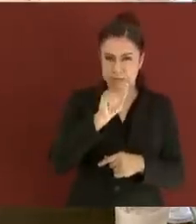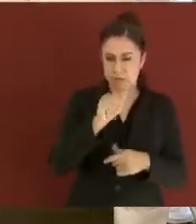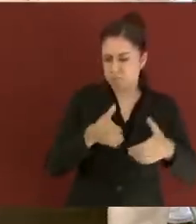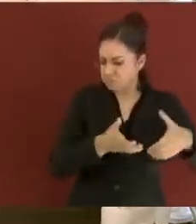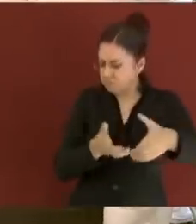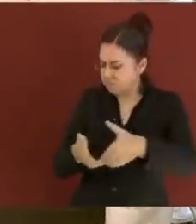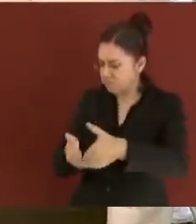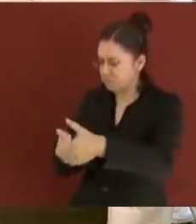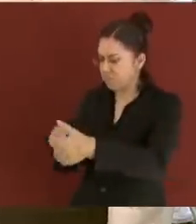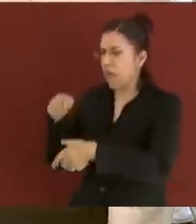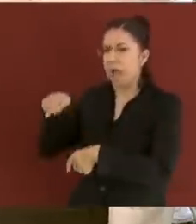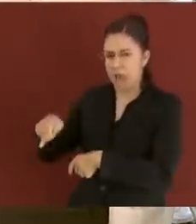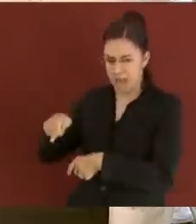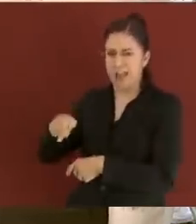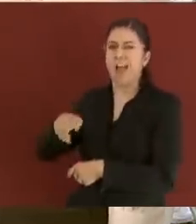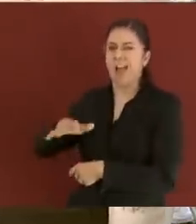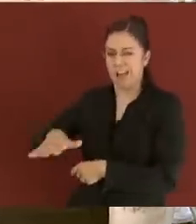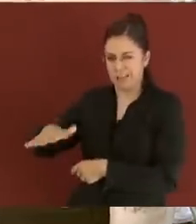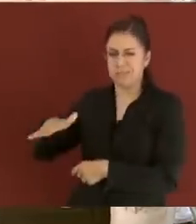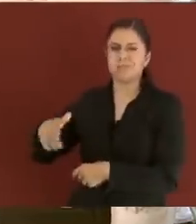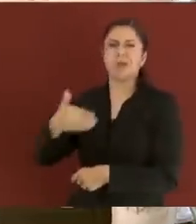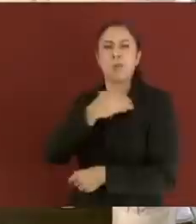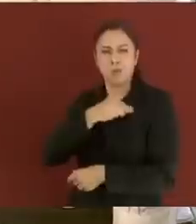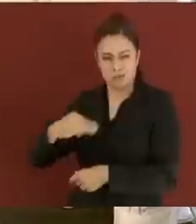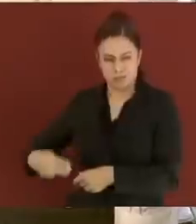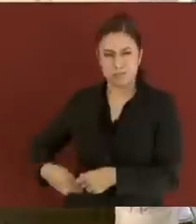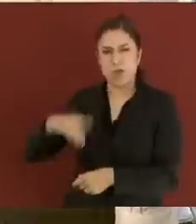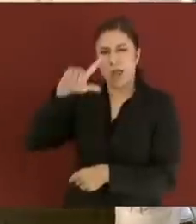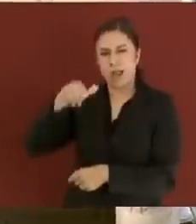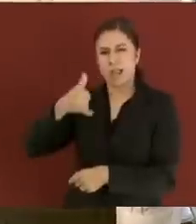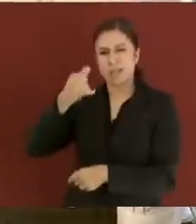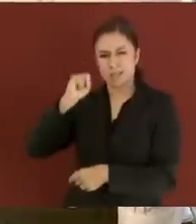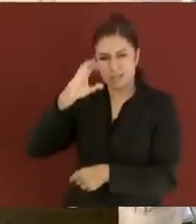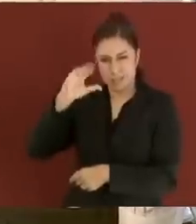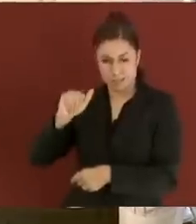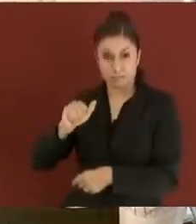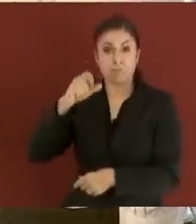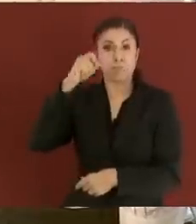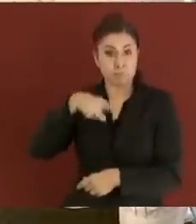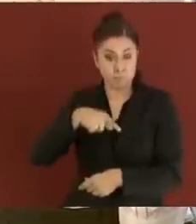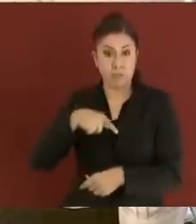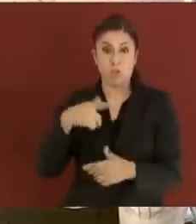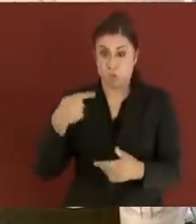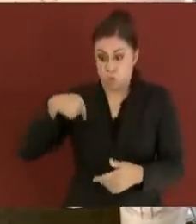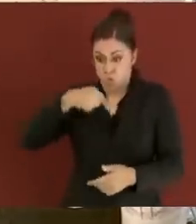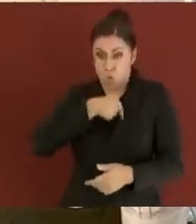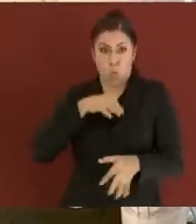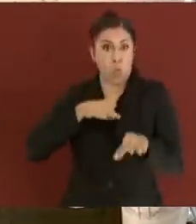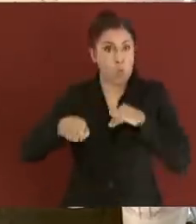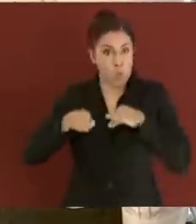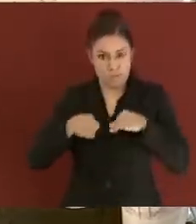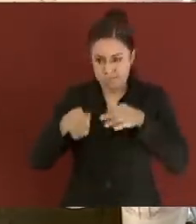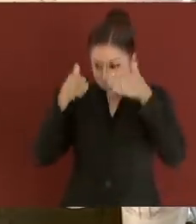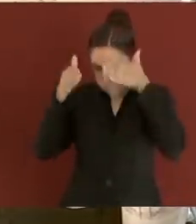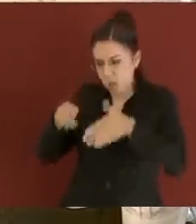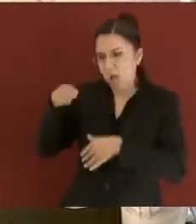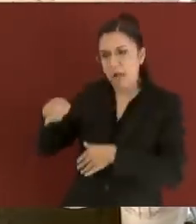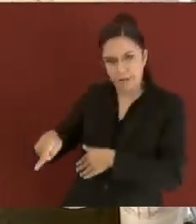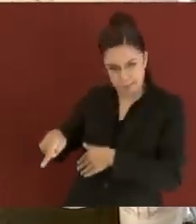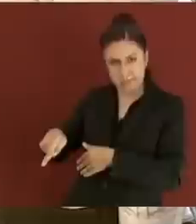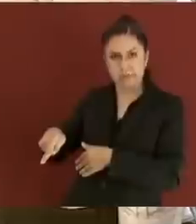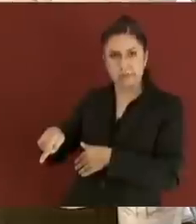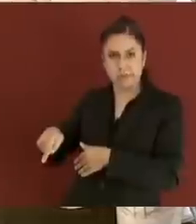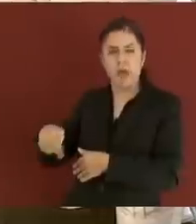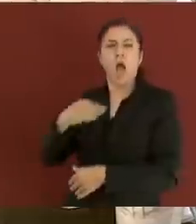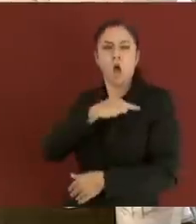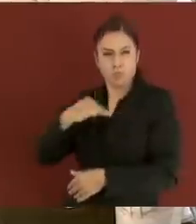seguimos es dar inicio con los trabajos desde la cabecera municipal hacia, digamos,